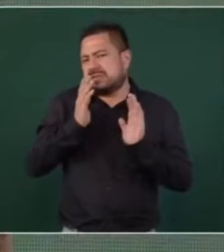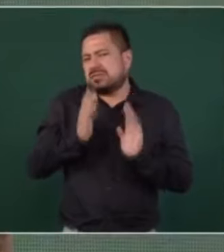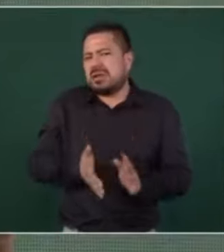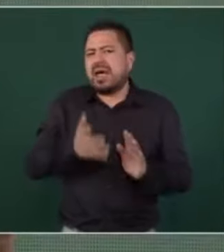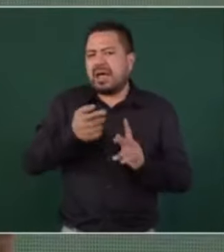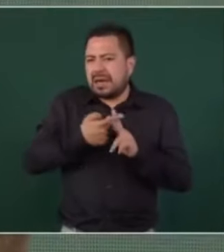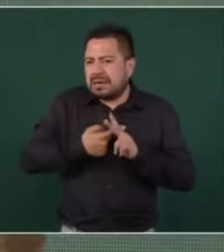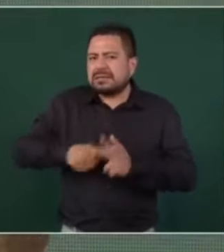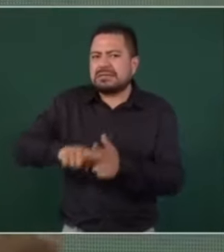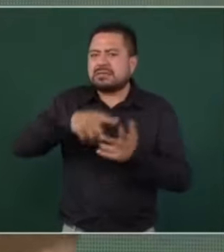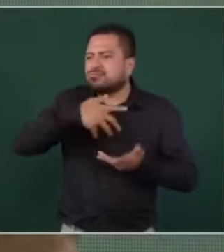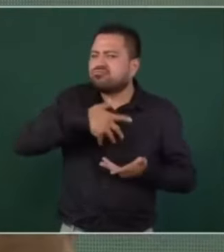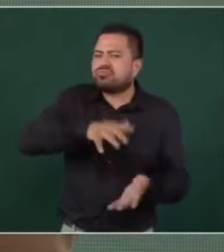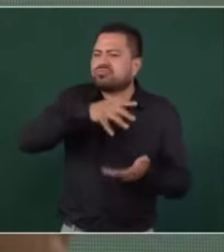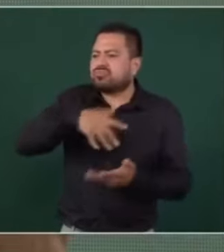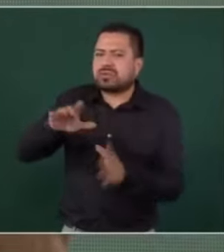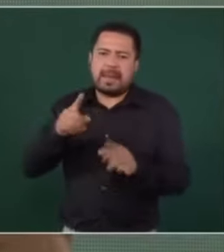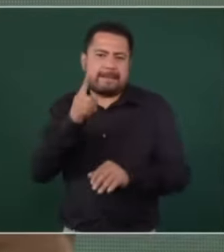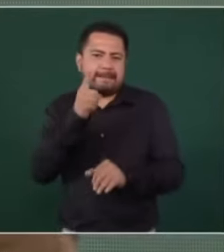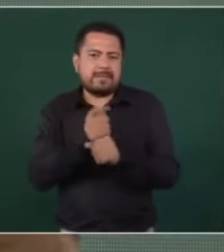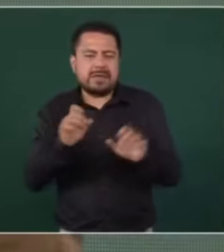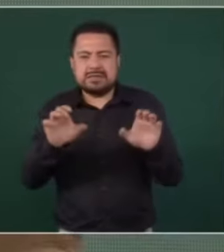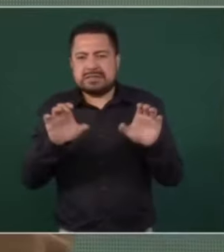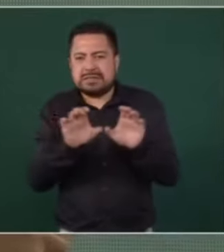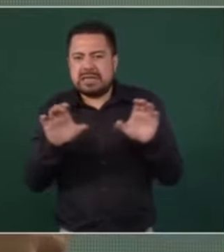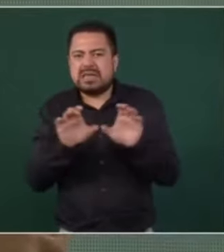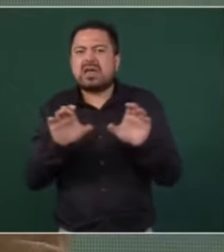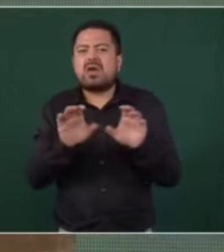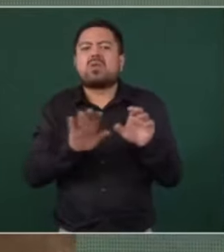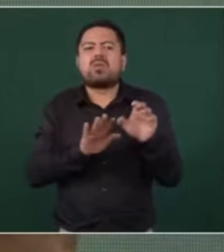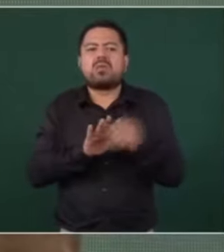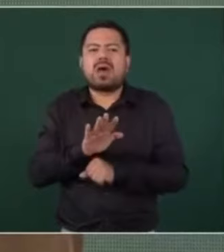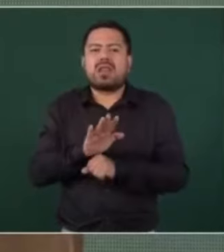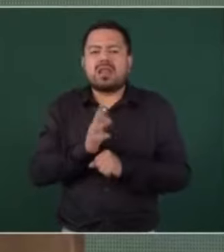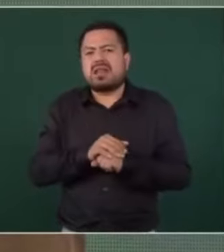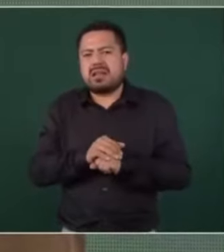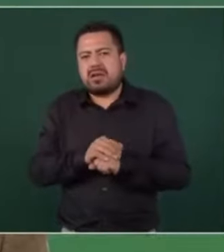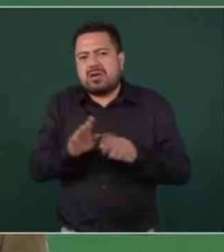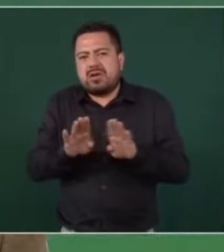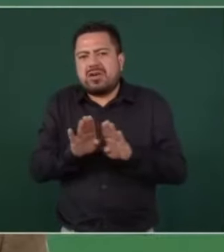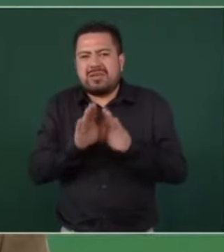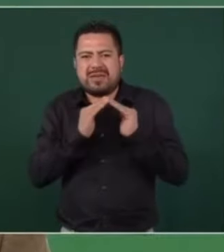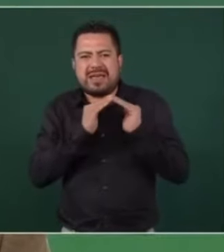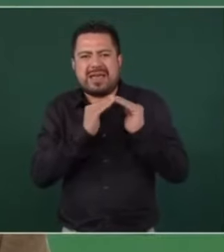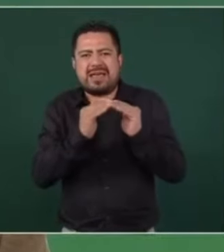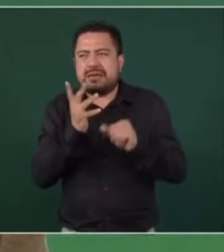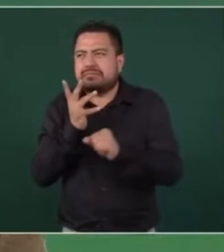los primeros certificados de rehabilitación de las casas.